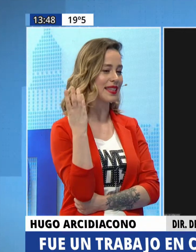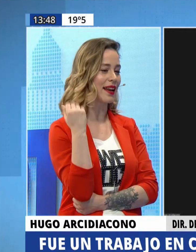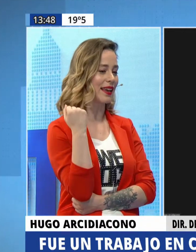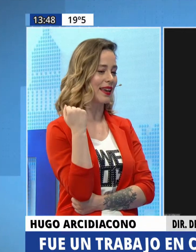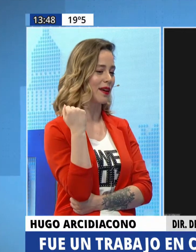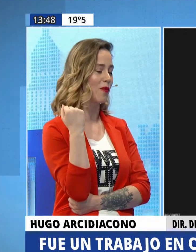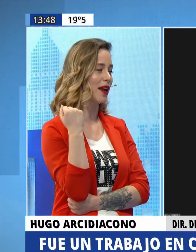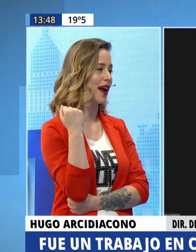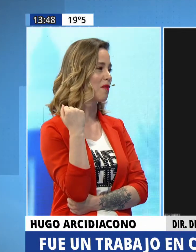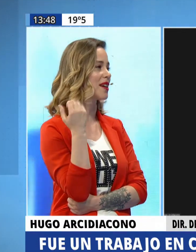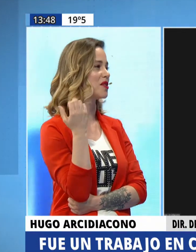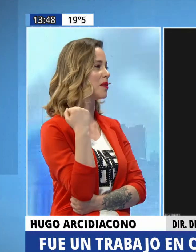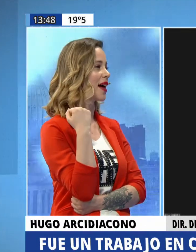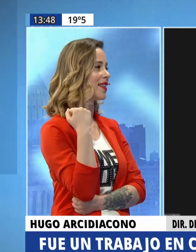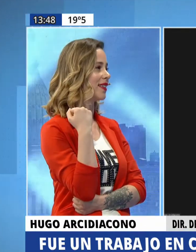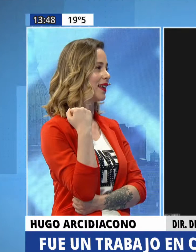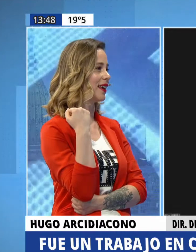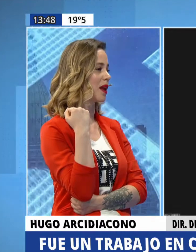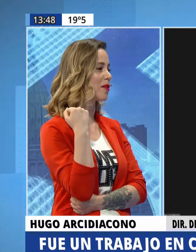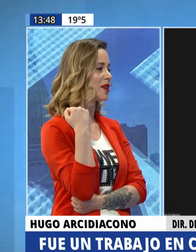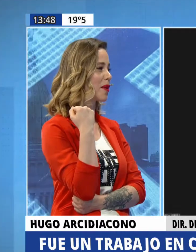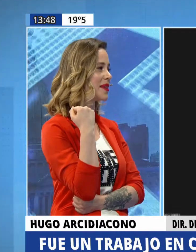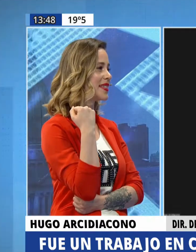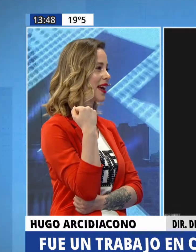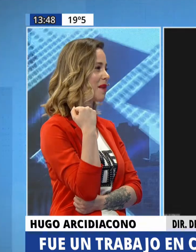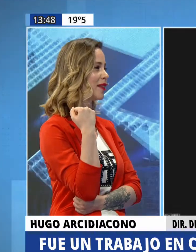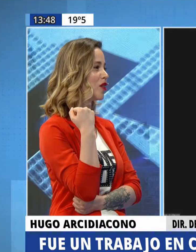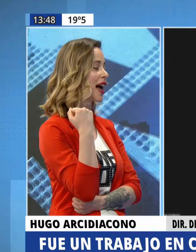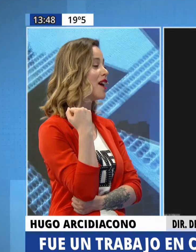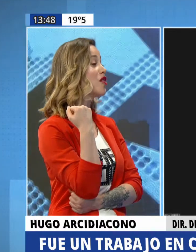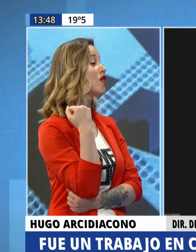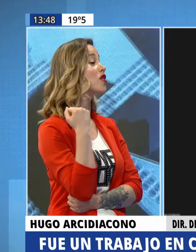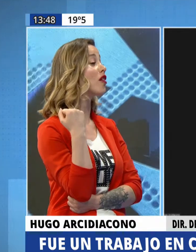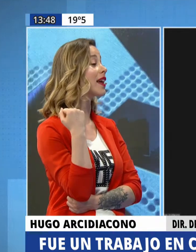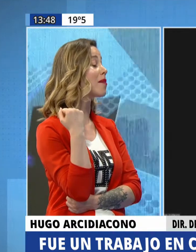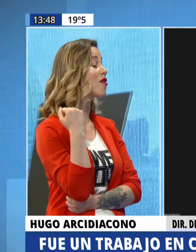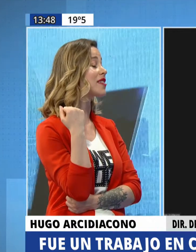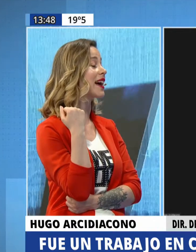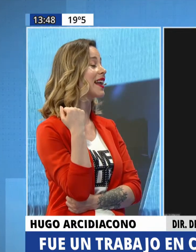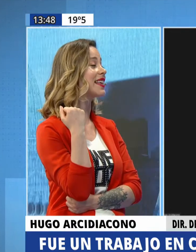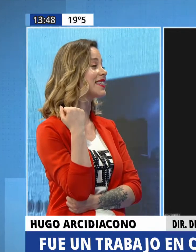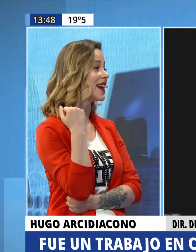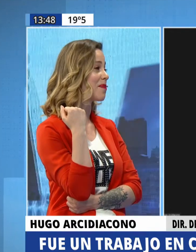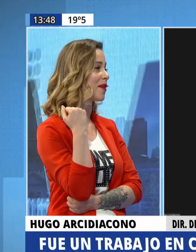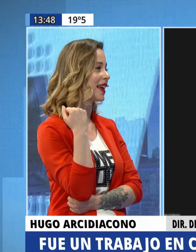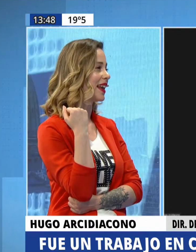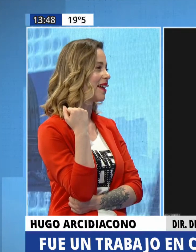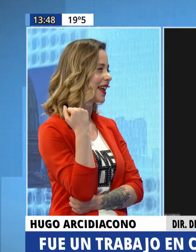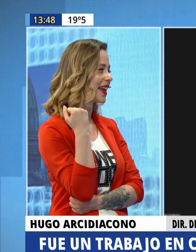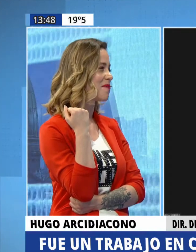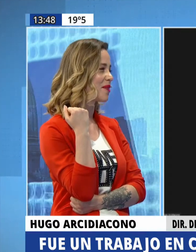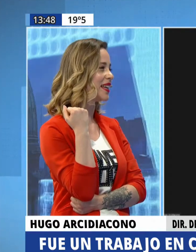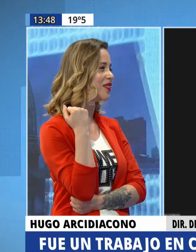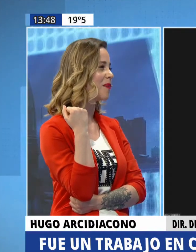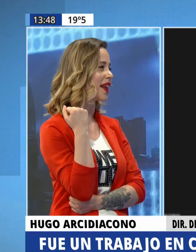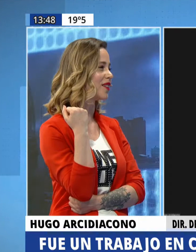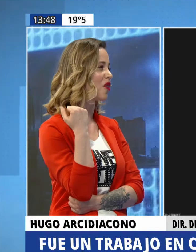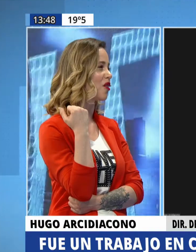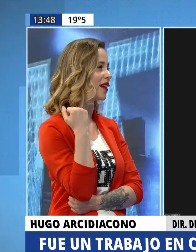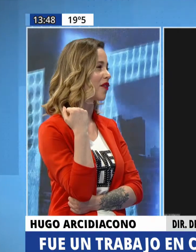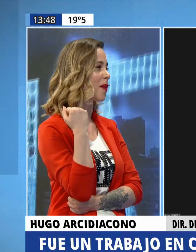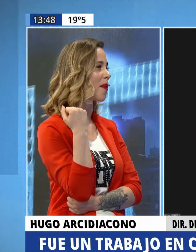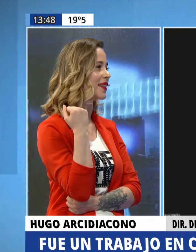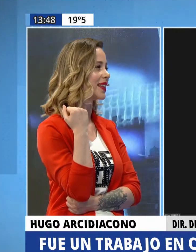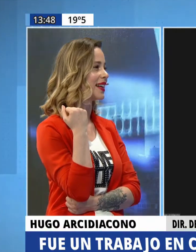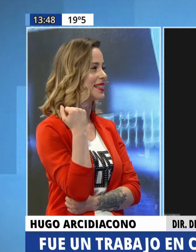visibilizar una ciudad de la hermosa provincia que es Mendoza nosotros queremos agradecerles porque la verdad que es muy lindo para